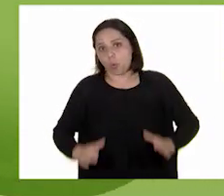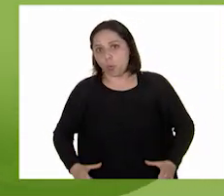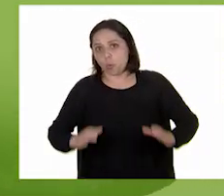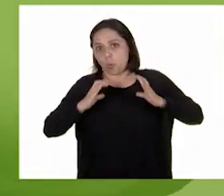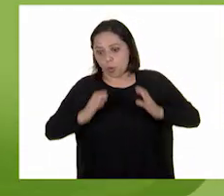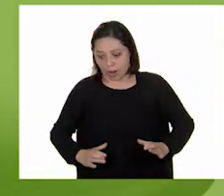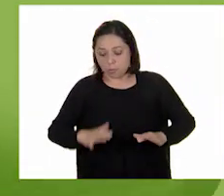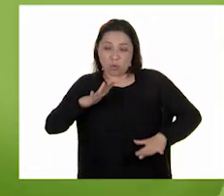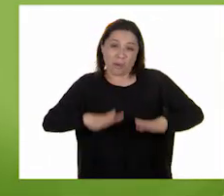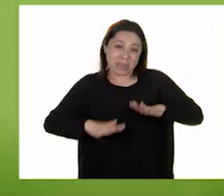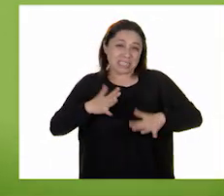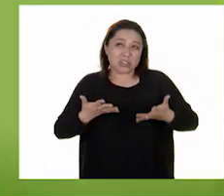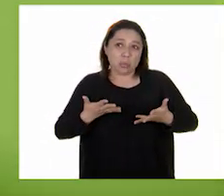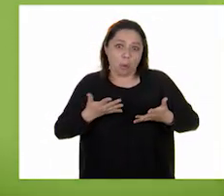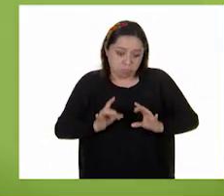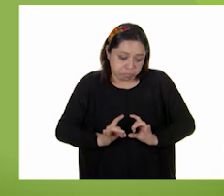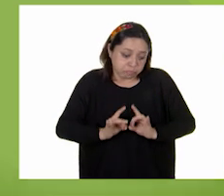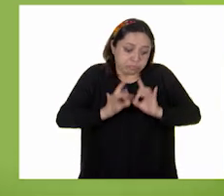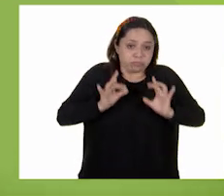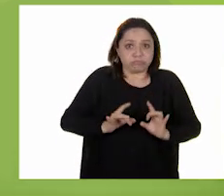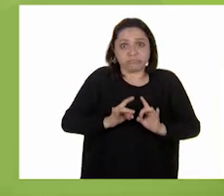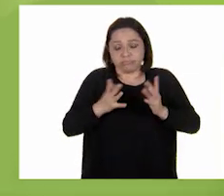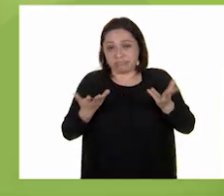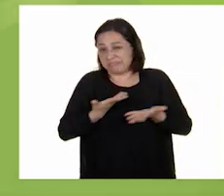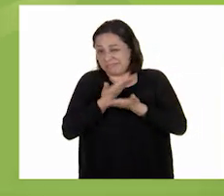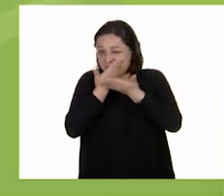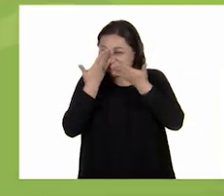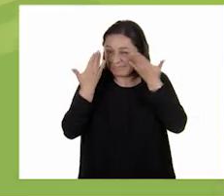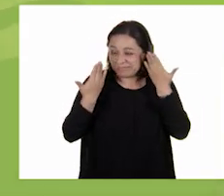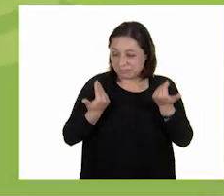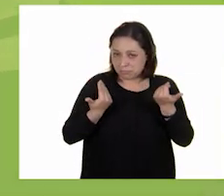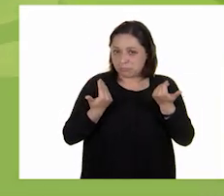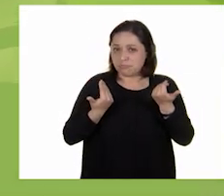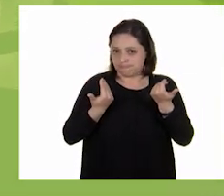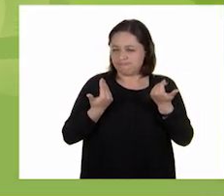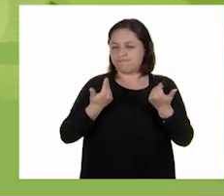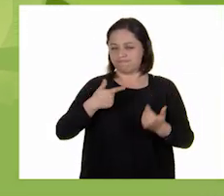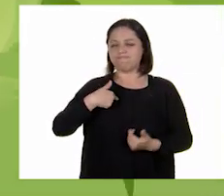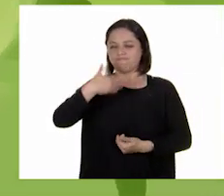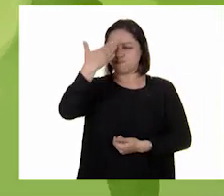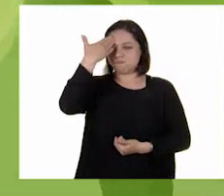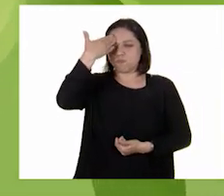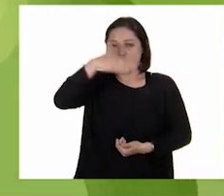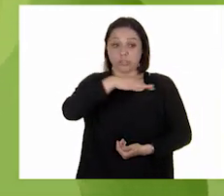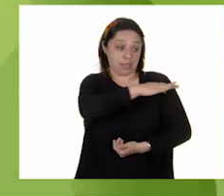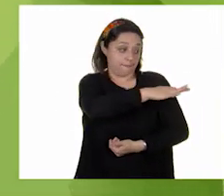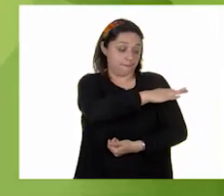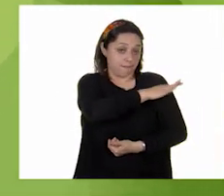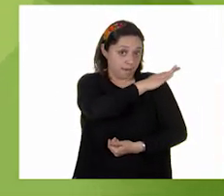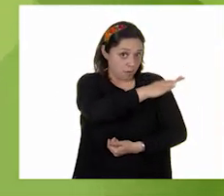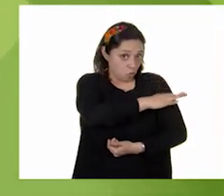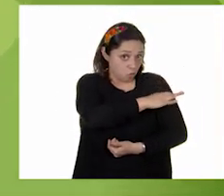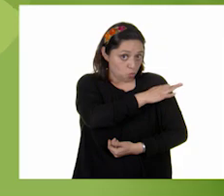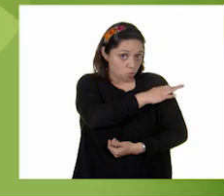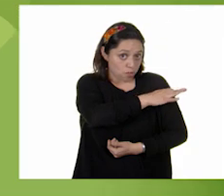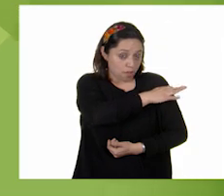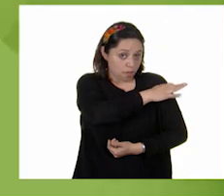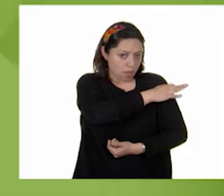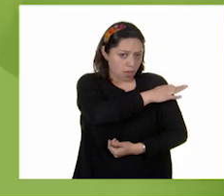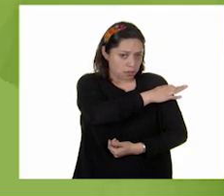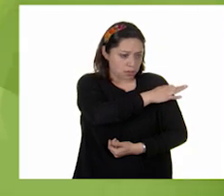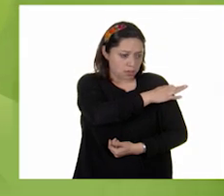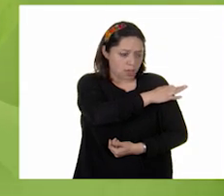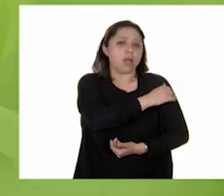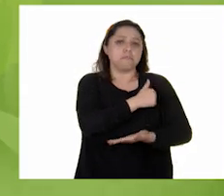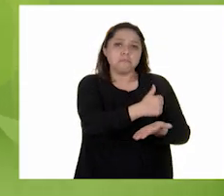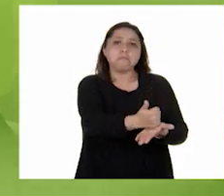pues inesperada. Yo estoy consciente que con las vacunas puedo tener una vida